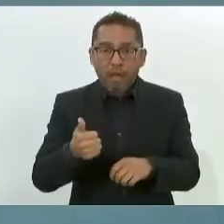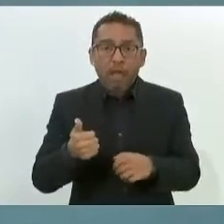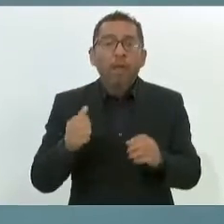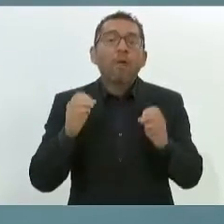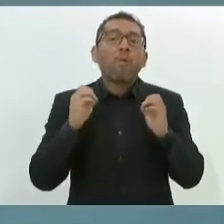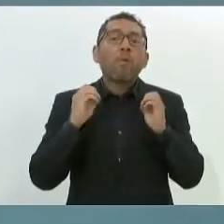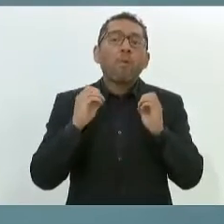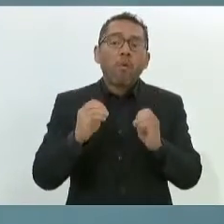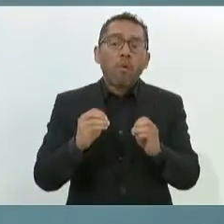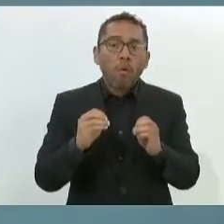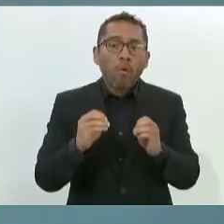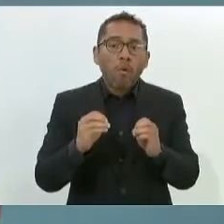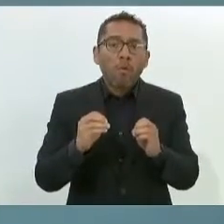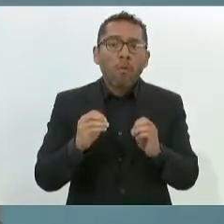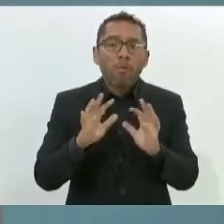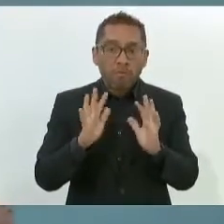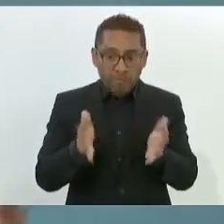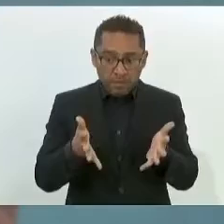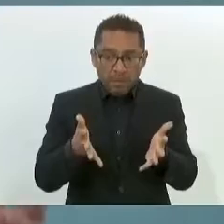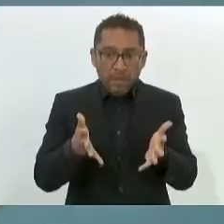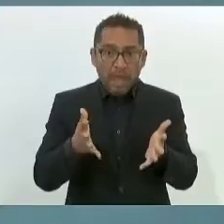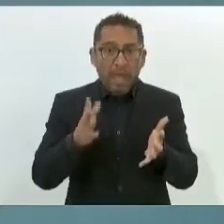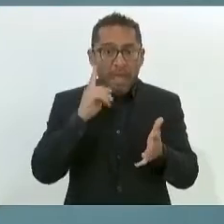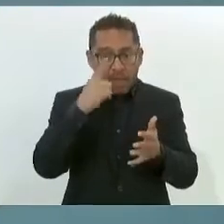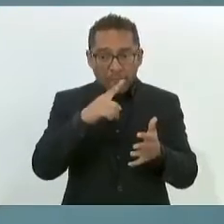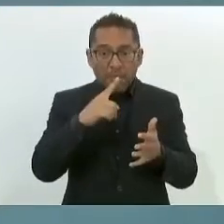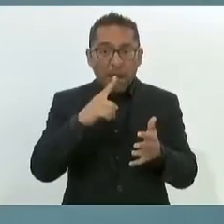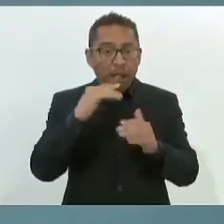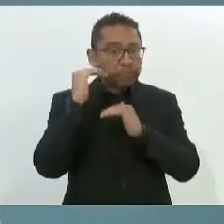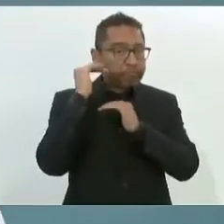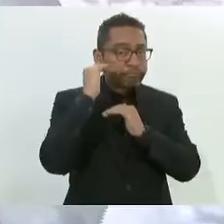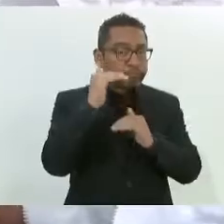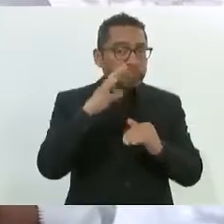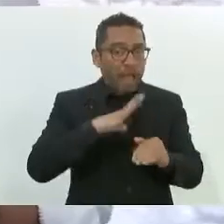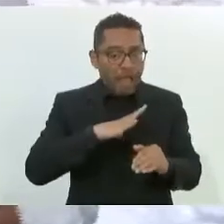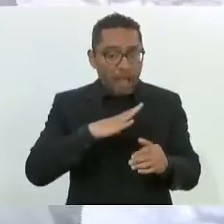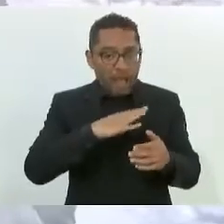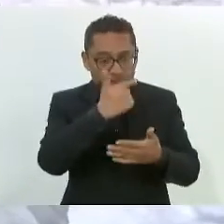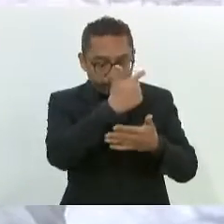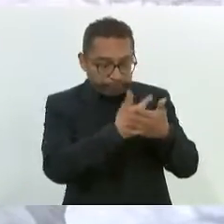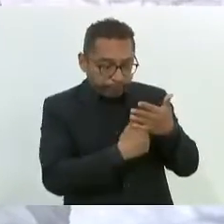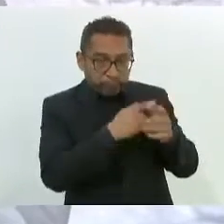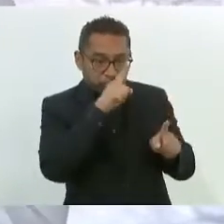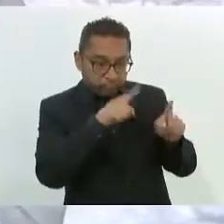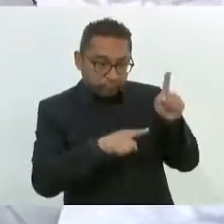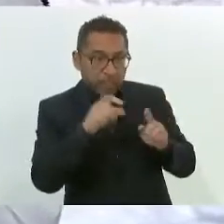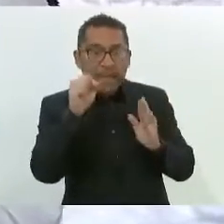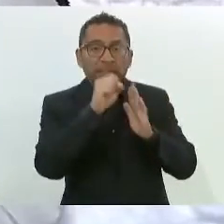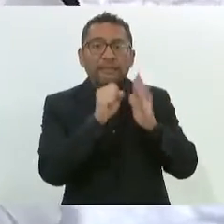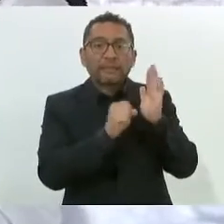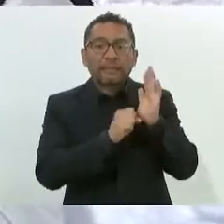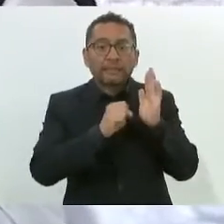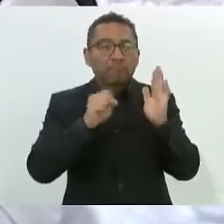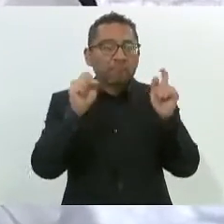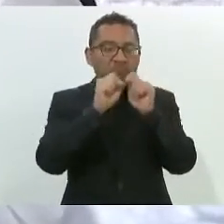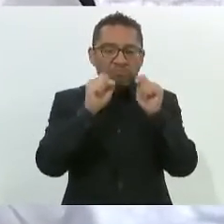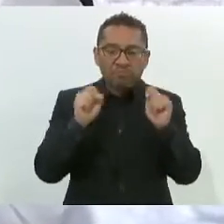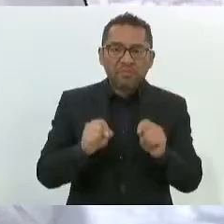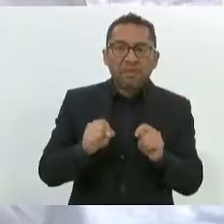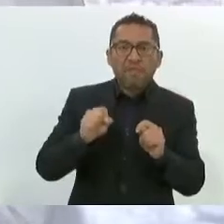hoy andamos llegando casi a los ocho mil, que es lo que nos establece el parámetro del Sistema Nacional de Seguridad Pública.